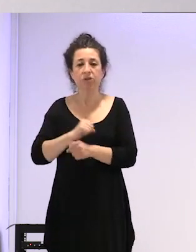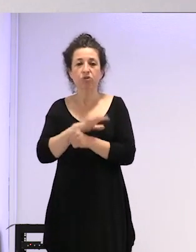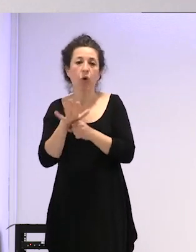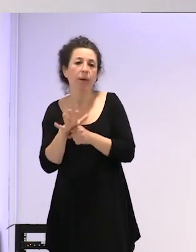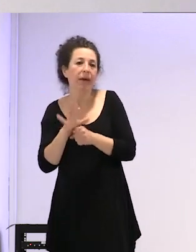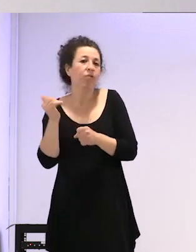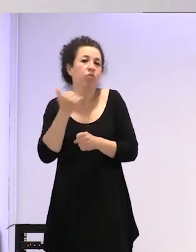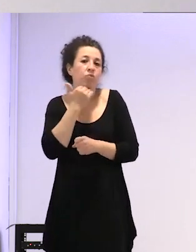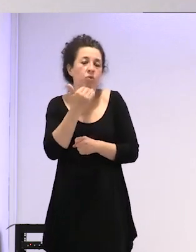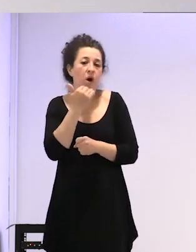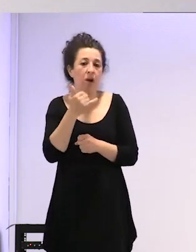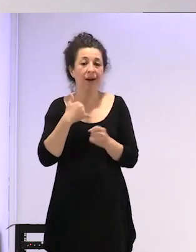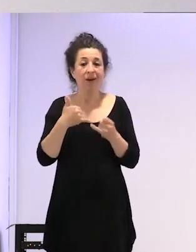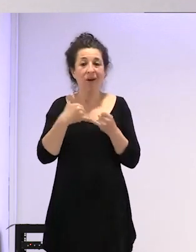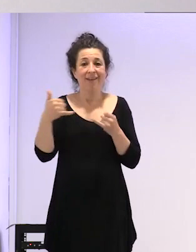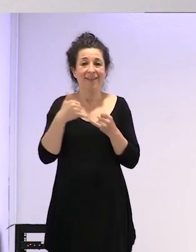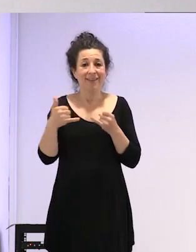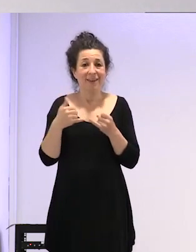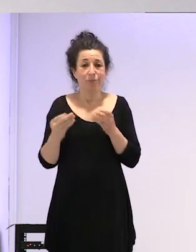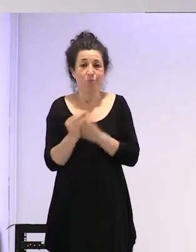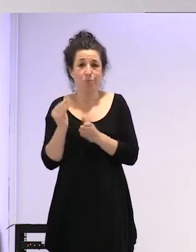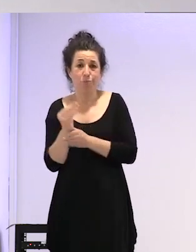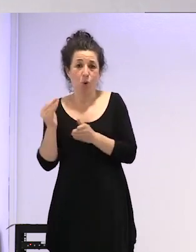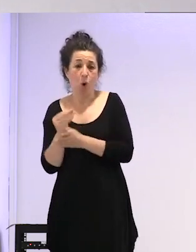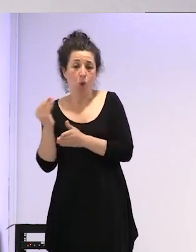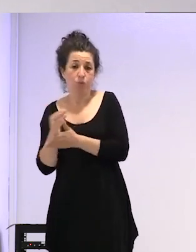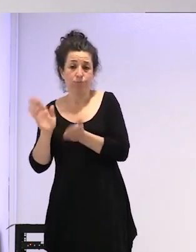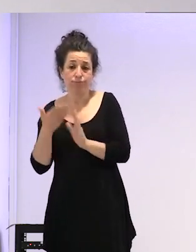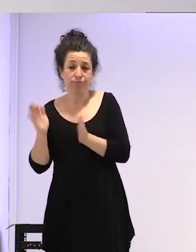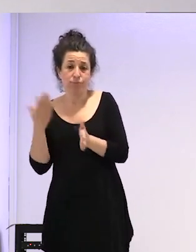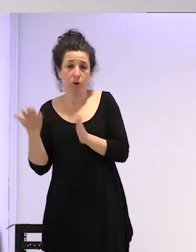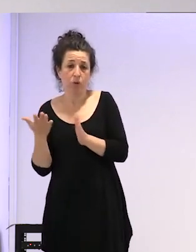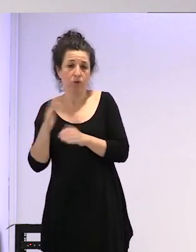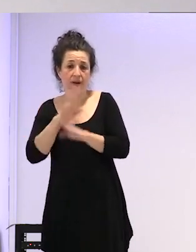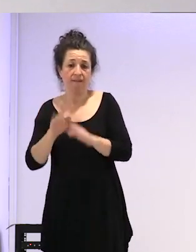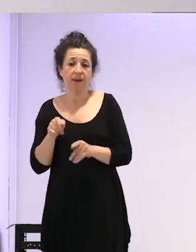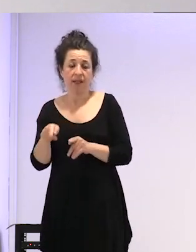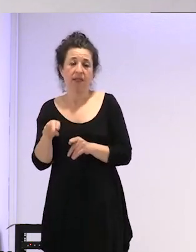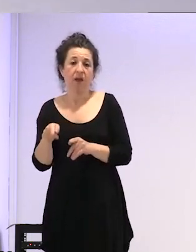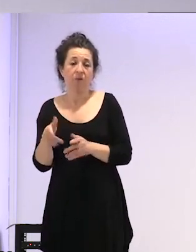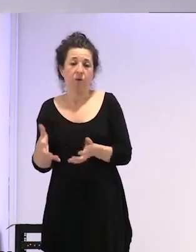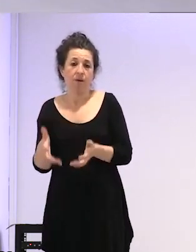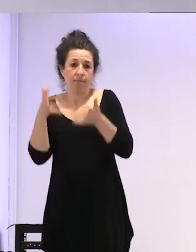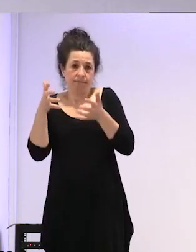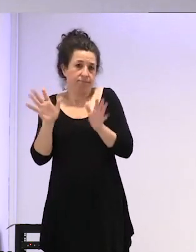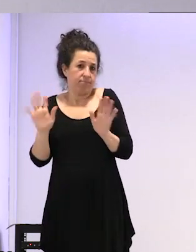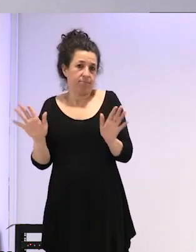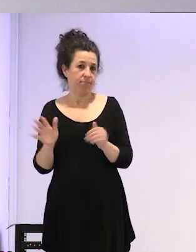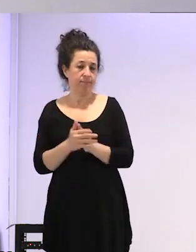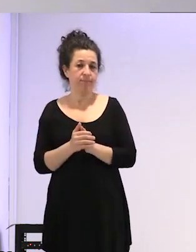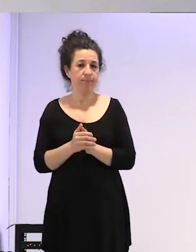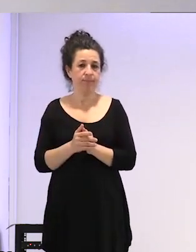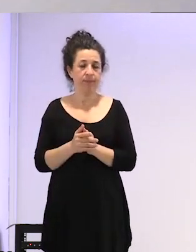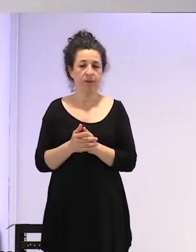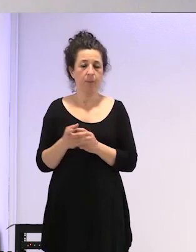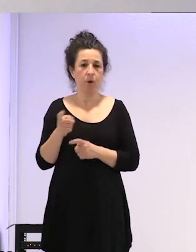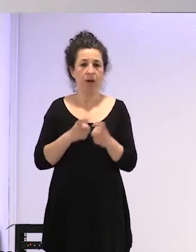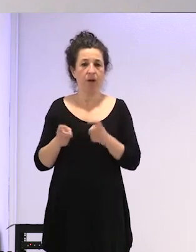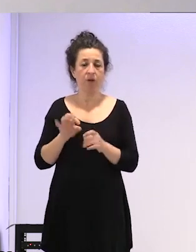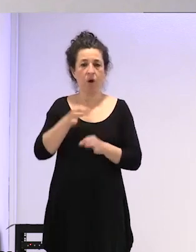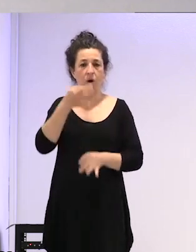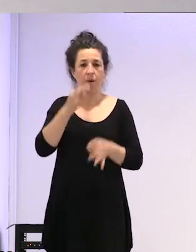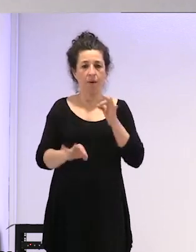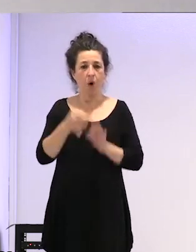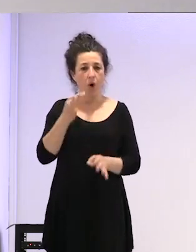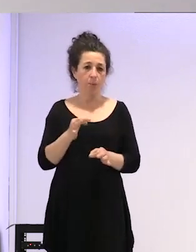claro las líneas de producción de los laboratorios van a productos que les dan en el fondo las hormonas son